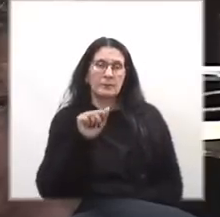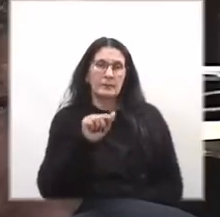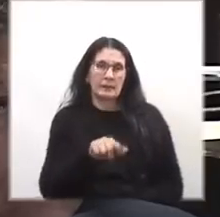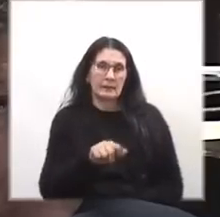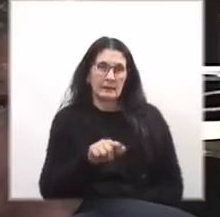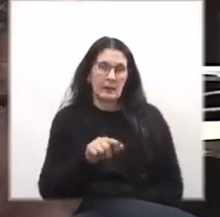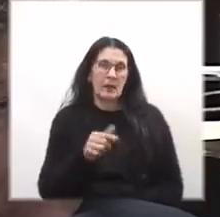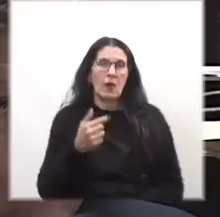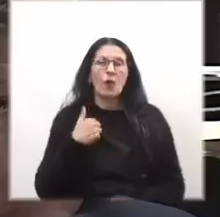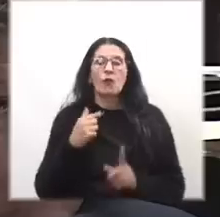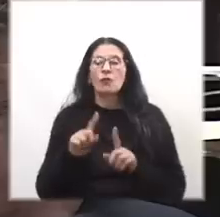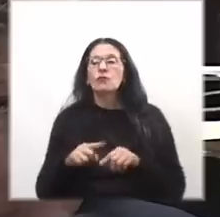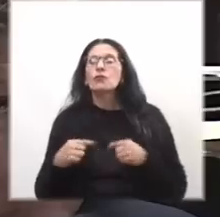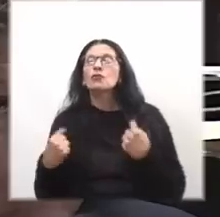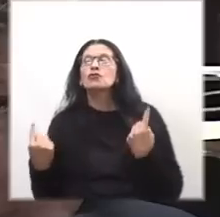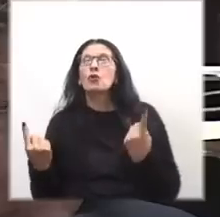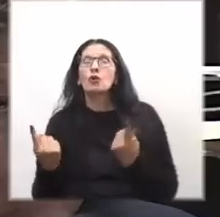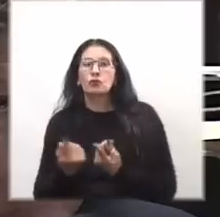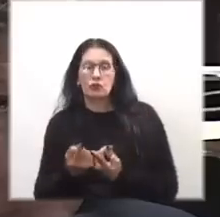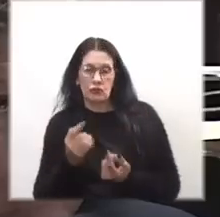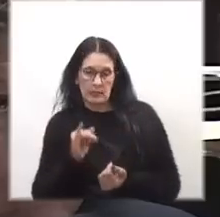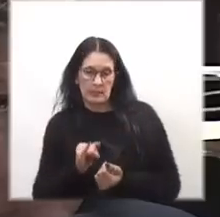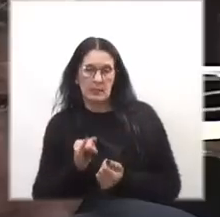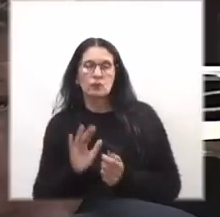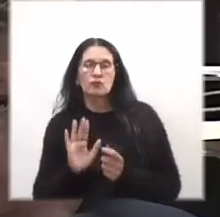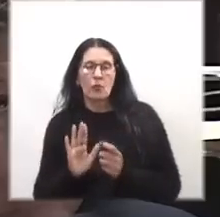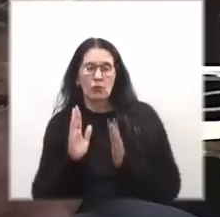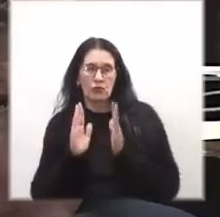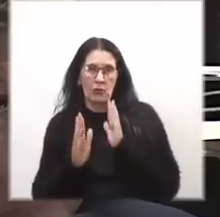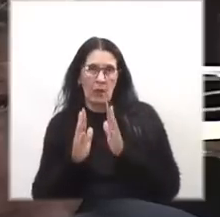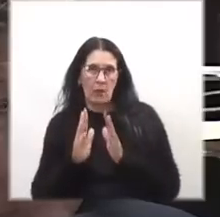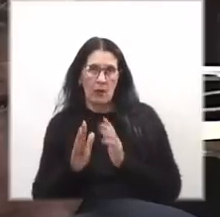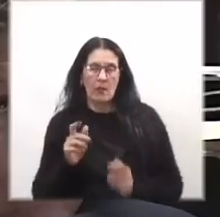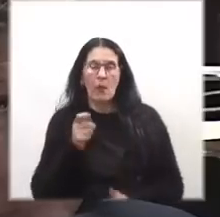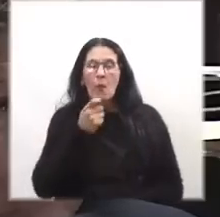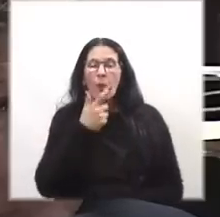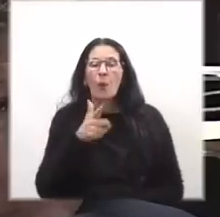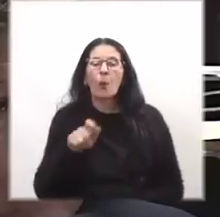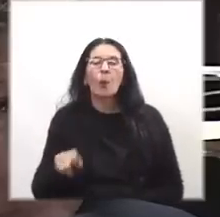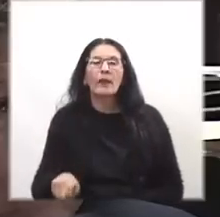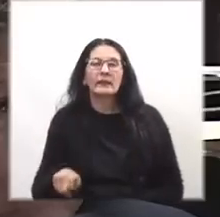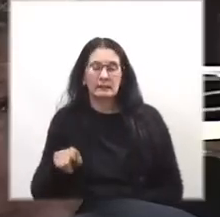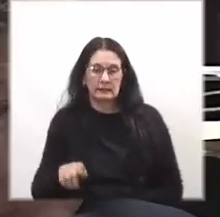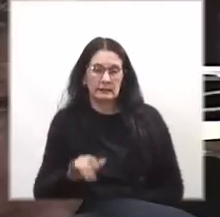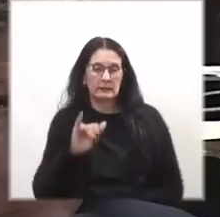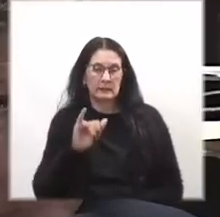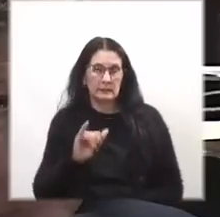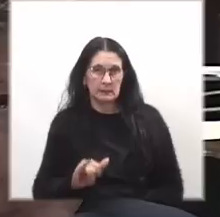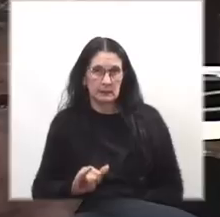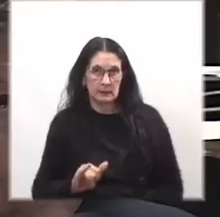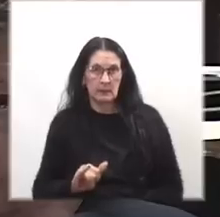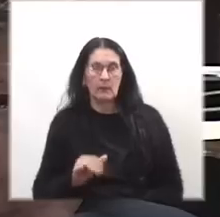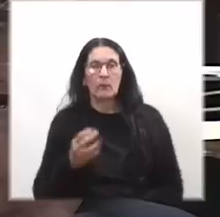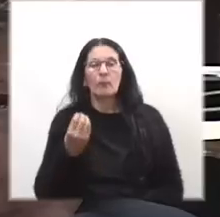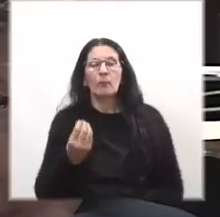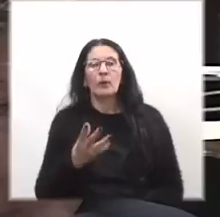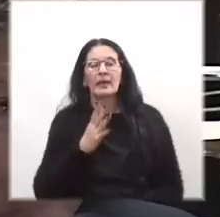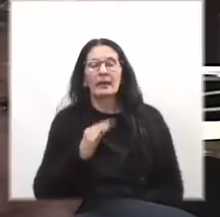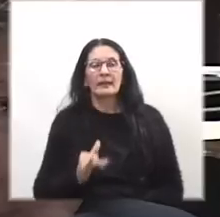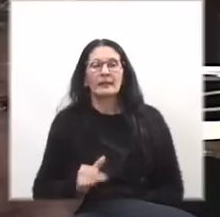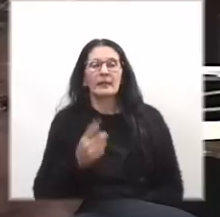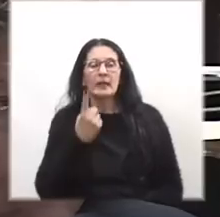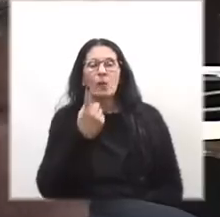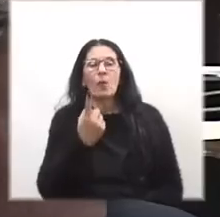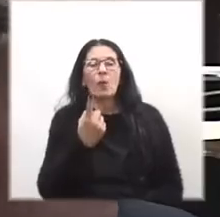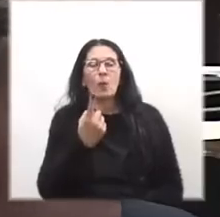magistrados somos nosotros, aunque le parezca mentira. Los jueces son magistrados porque hay que pertenecer a un poder para ser magistrado.